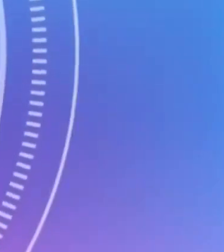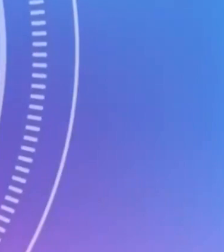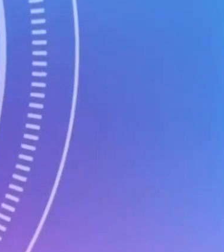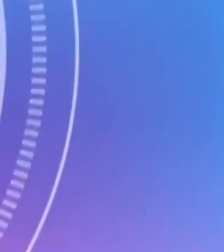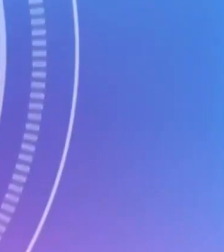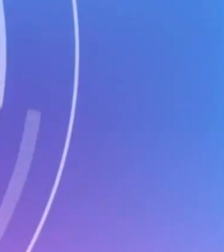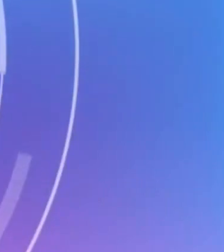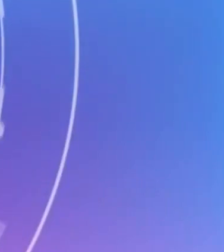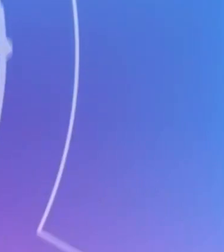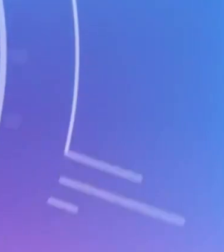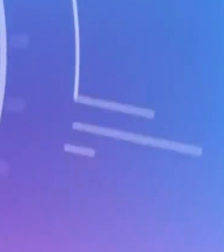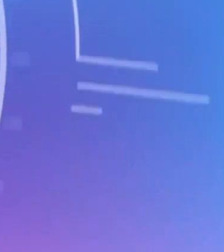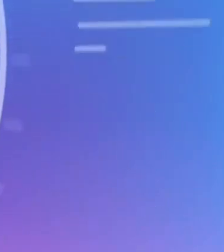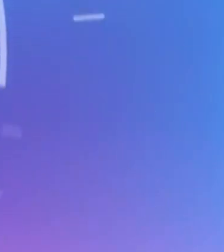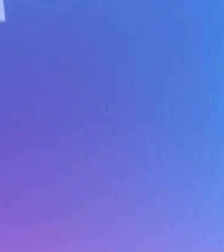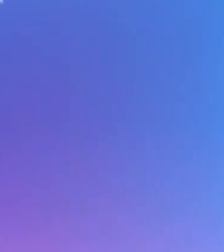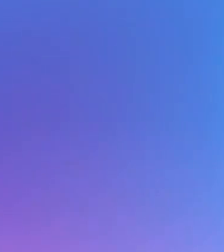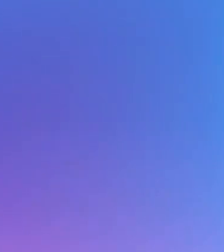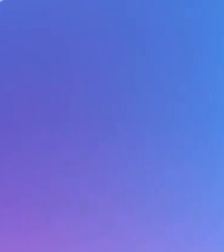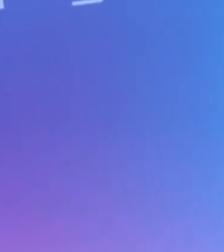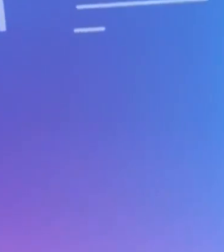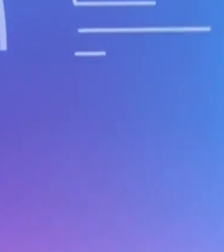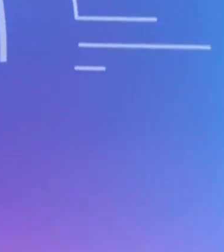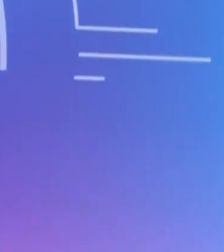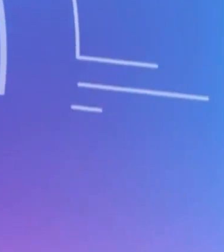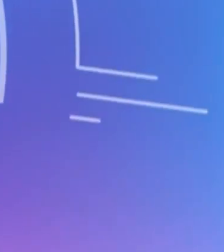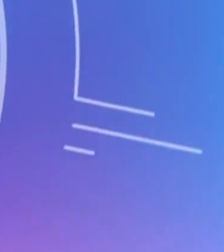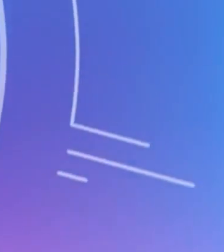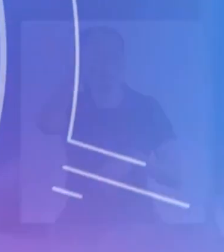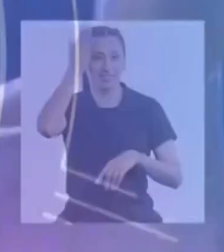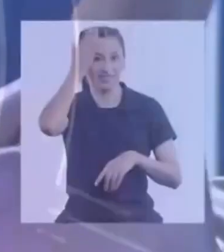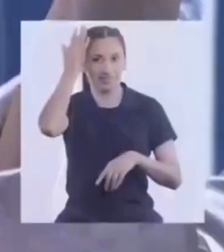Iniciando El gran desafío Del saber